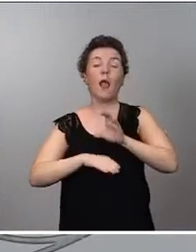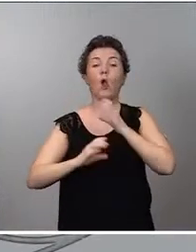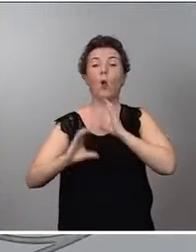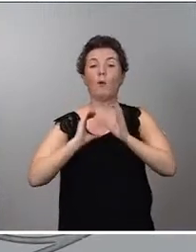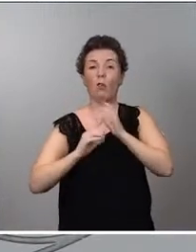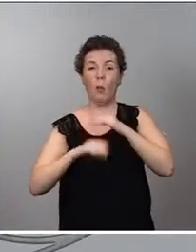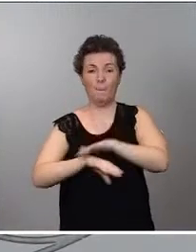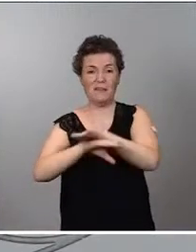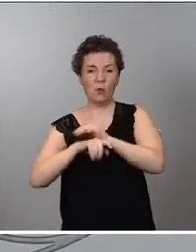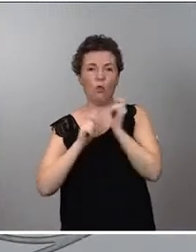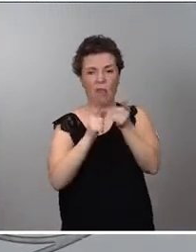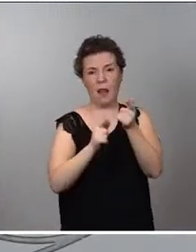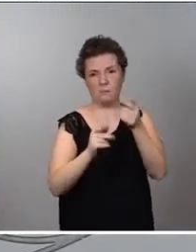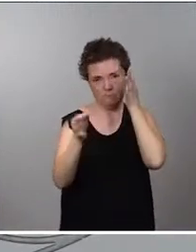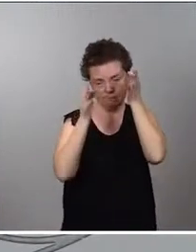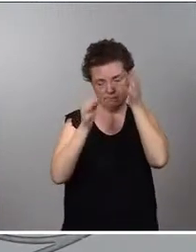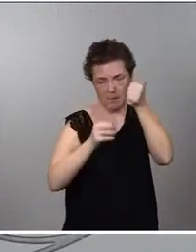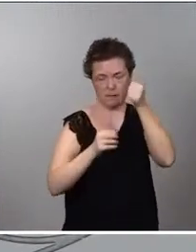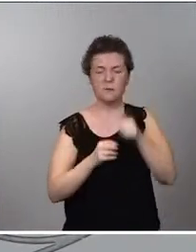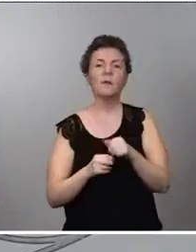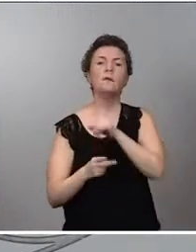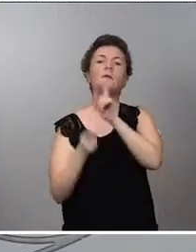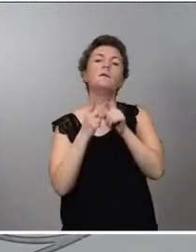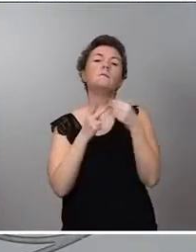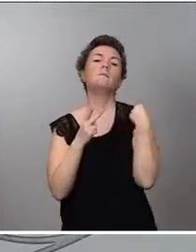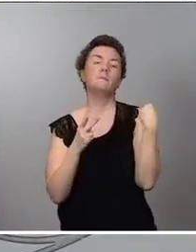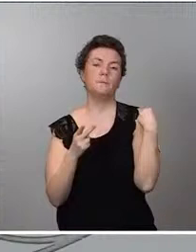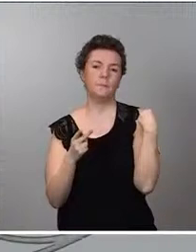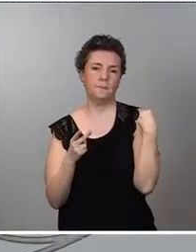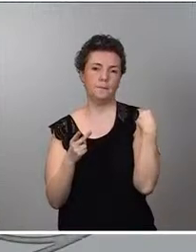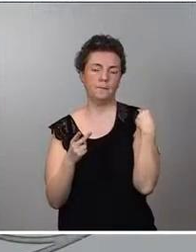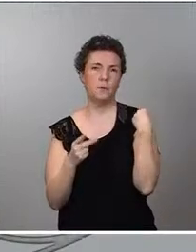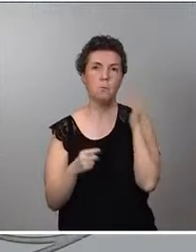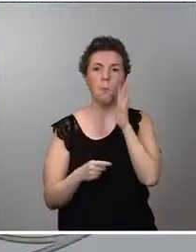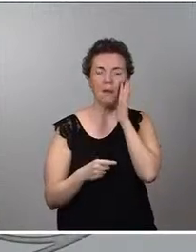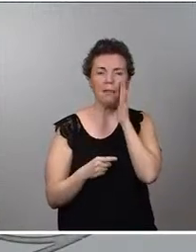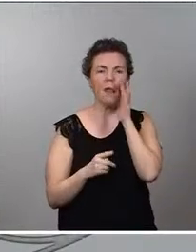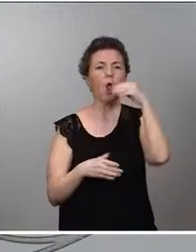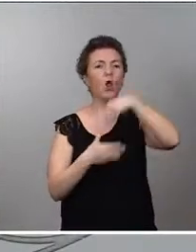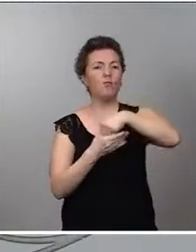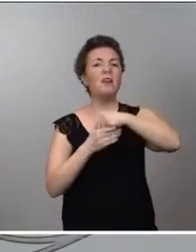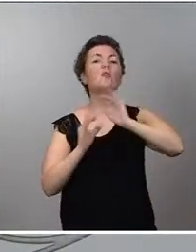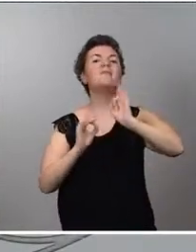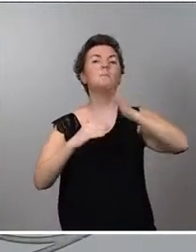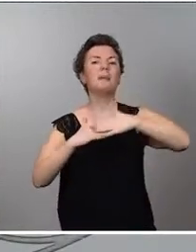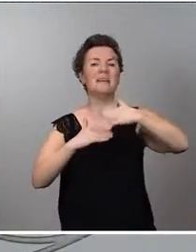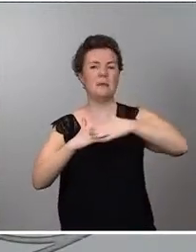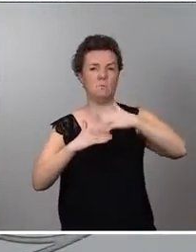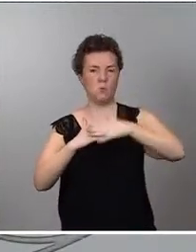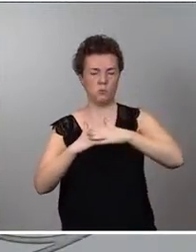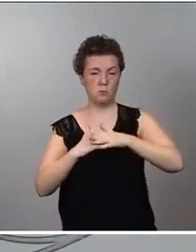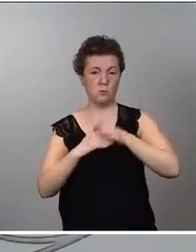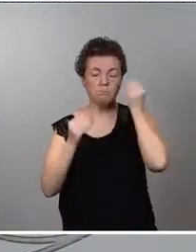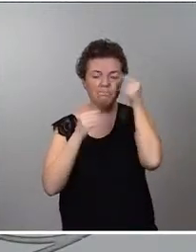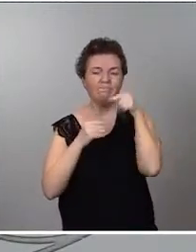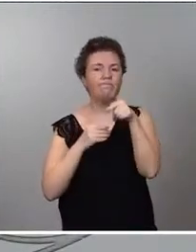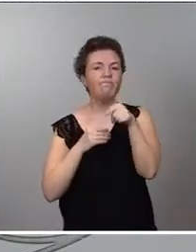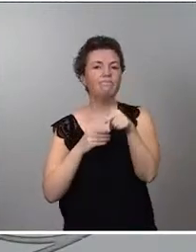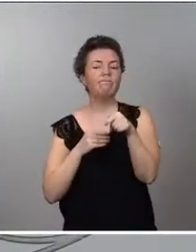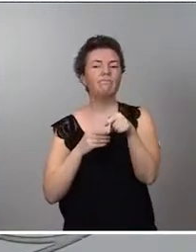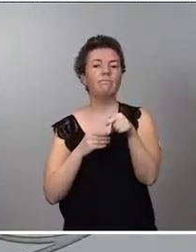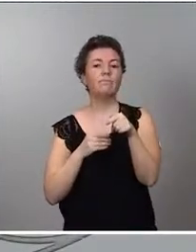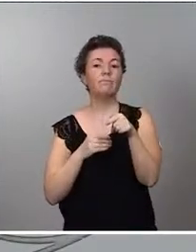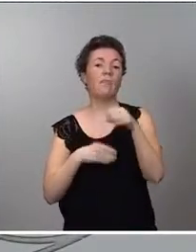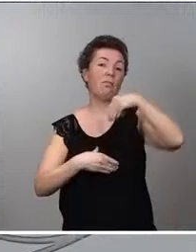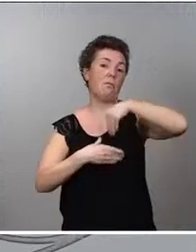facilitártelo. Y en relación a la segunda, nos parece que es un contenido de mínimo. Piensen que esto estaba, digamos, dentro de lo que